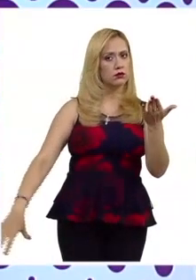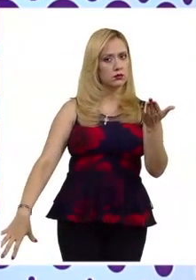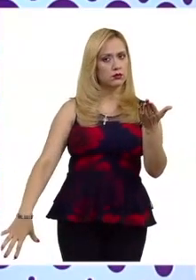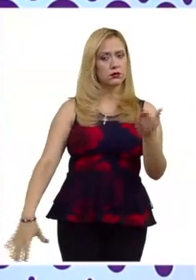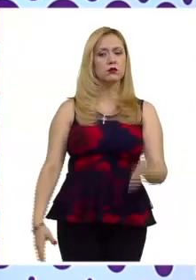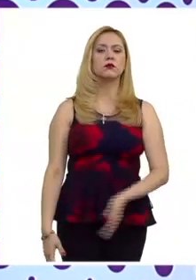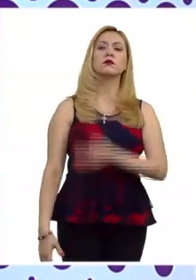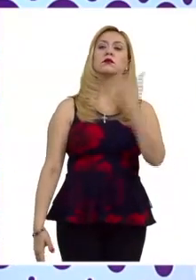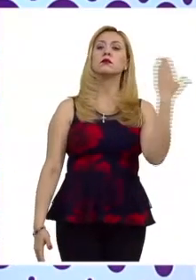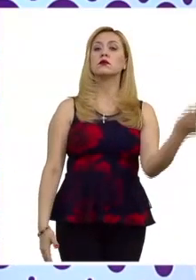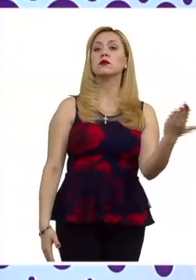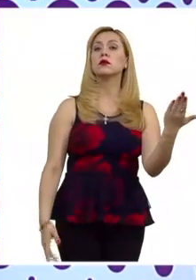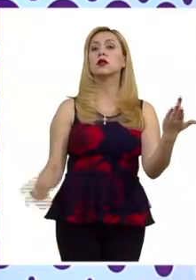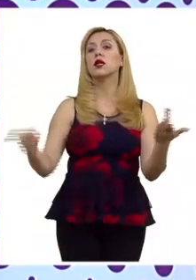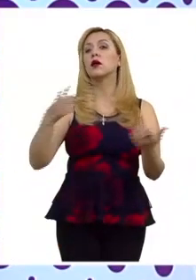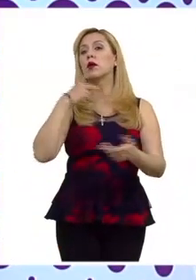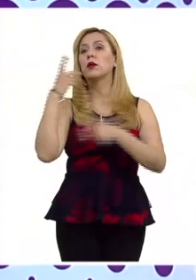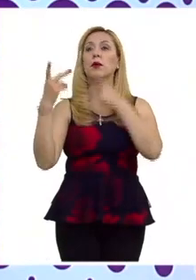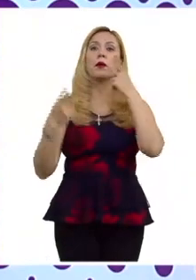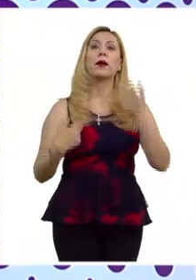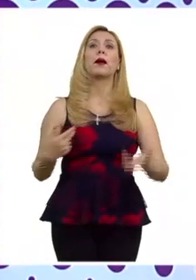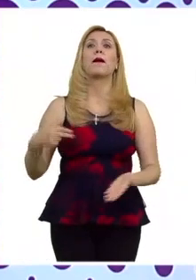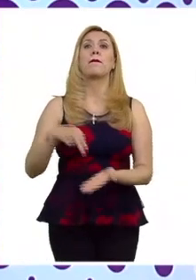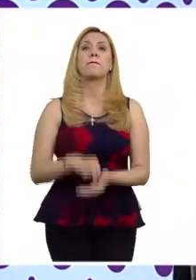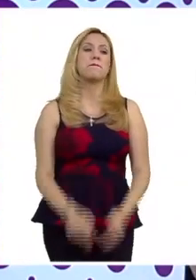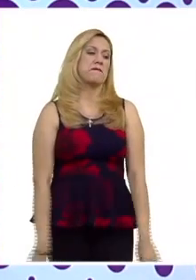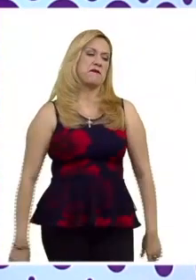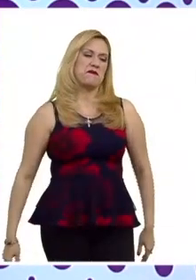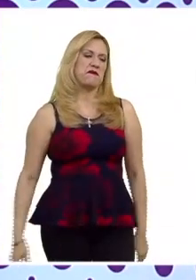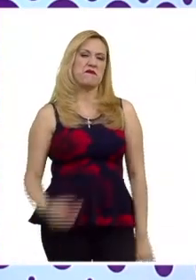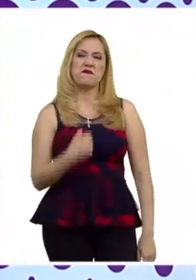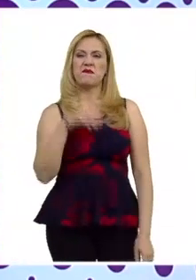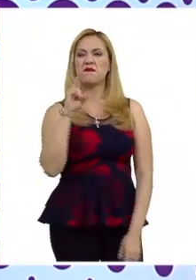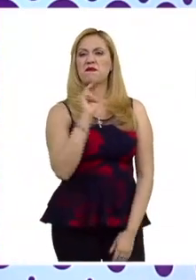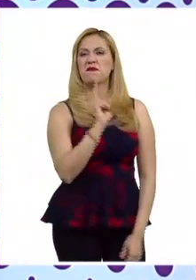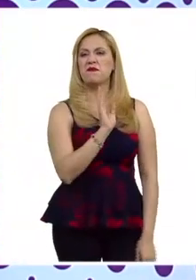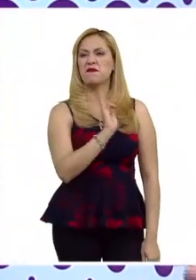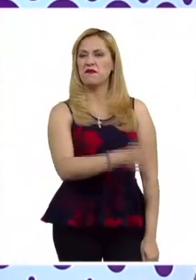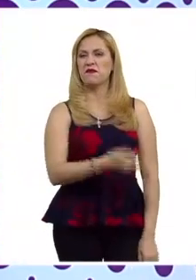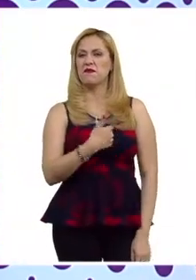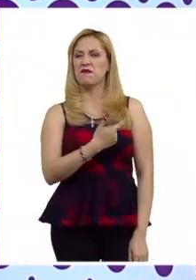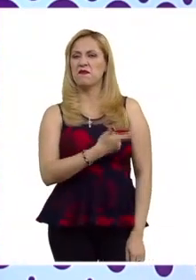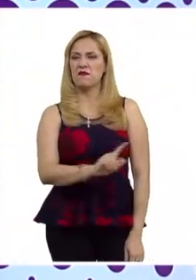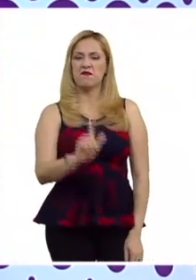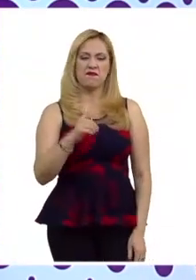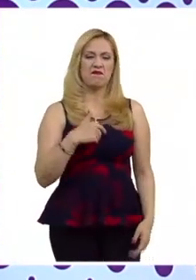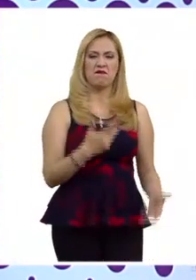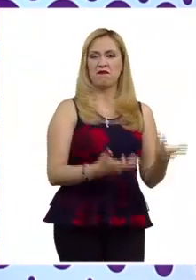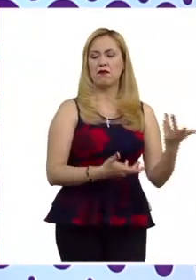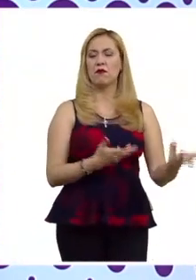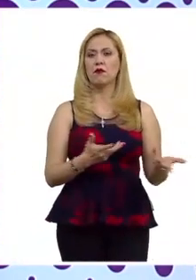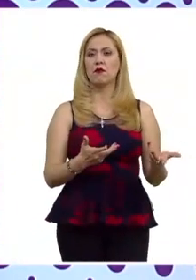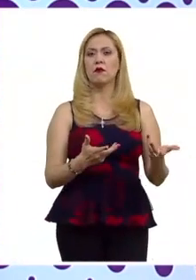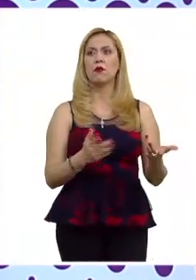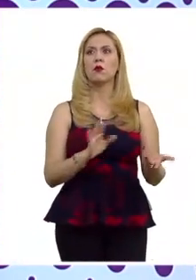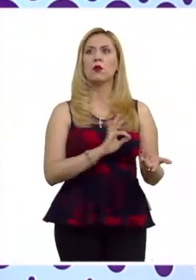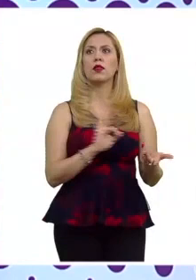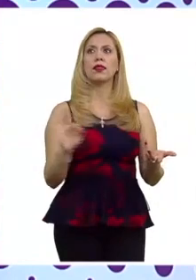cuando el discurso de odio está en el escenario de no haber vulnerado totalmente otros derechos, puede